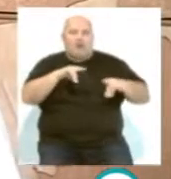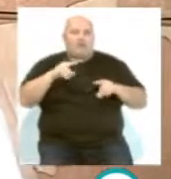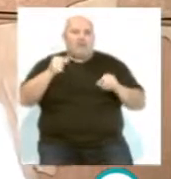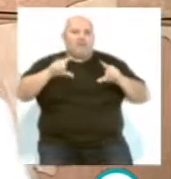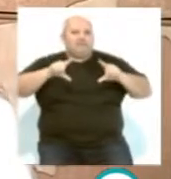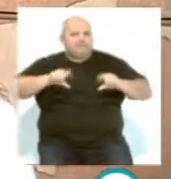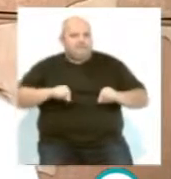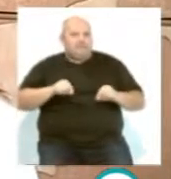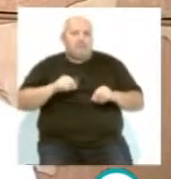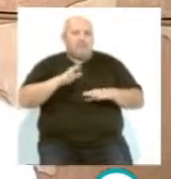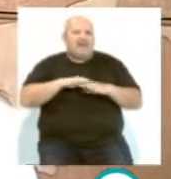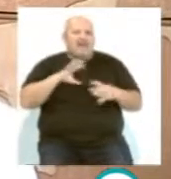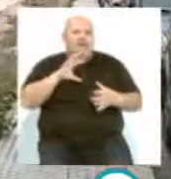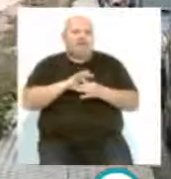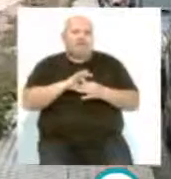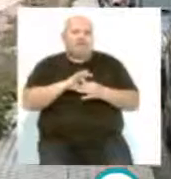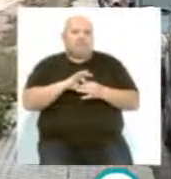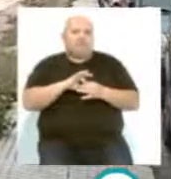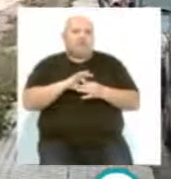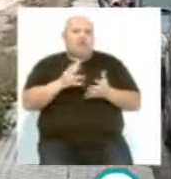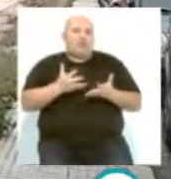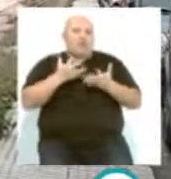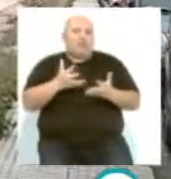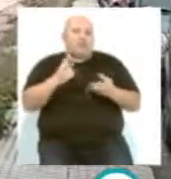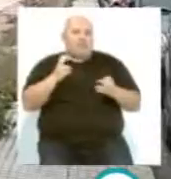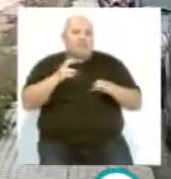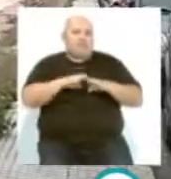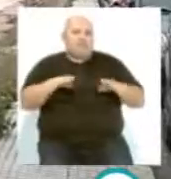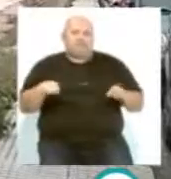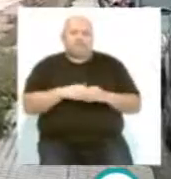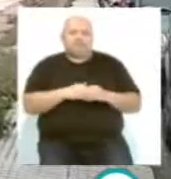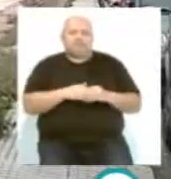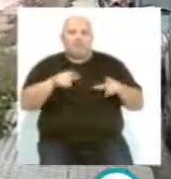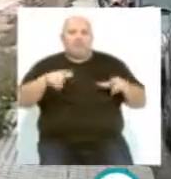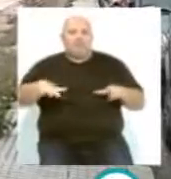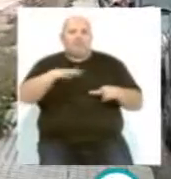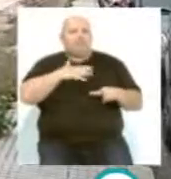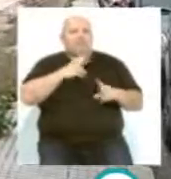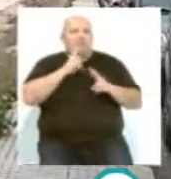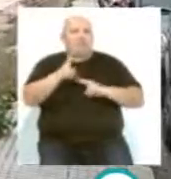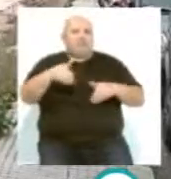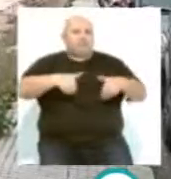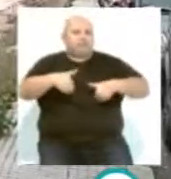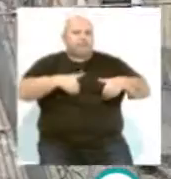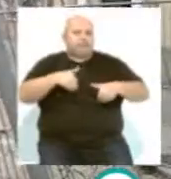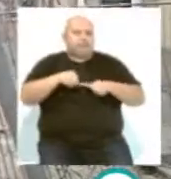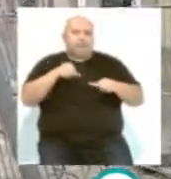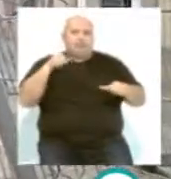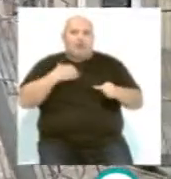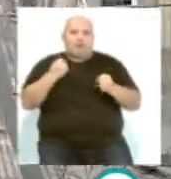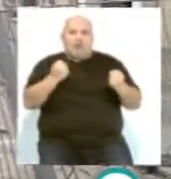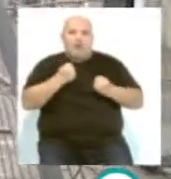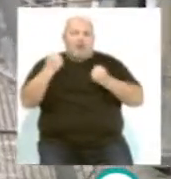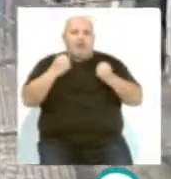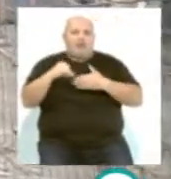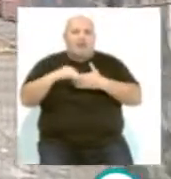tarifas para dar y ofrecer nuevas plazas. La parcela ofrece respuesta a una demanda de plazas de aparcamiento